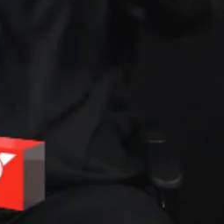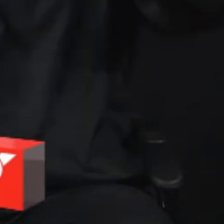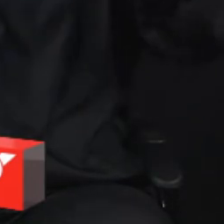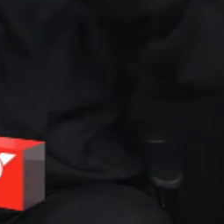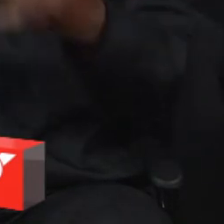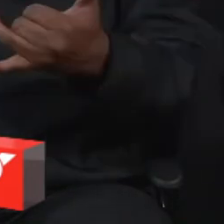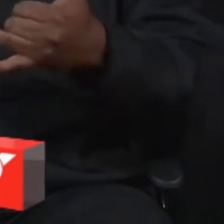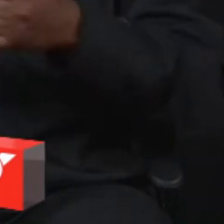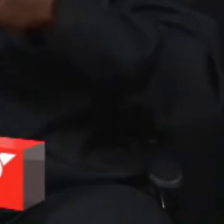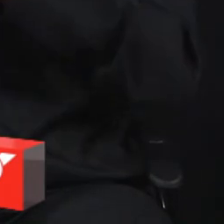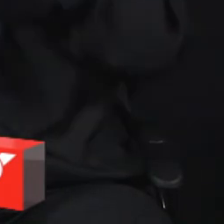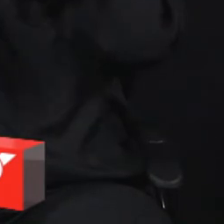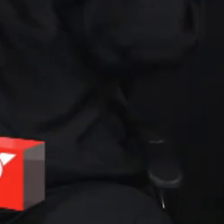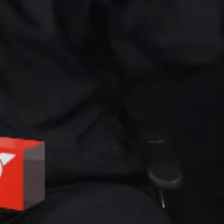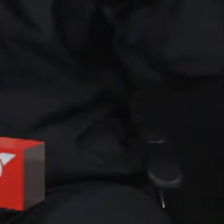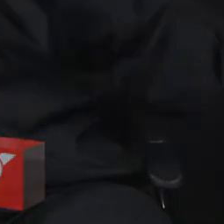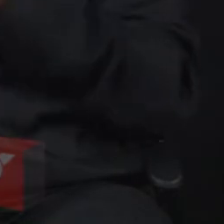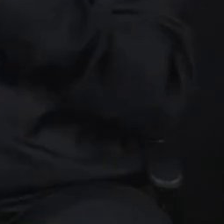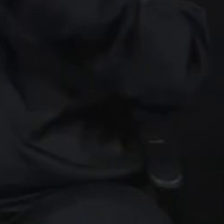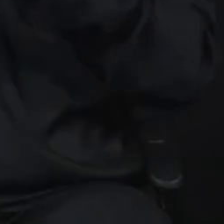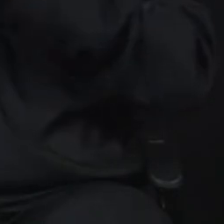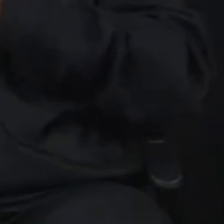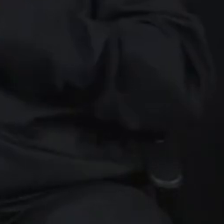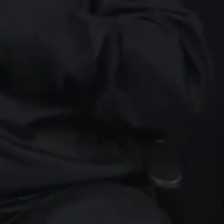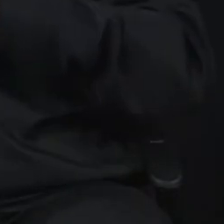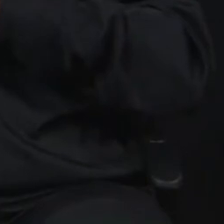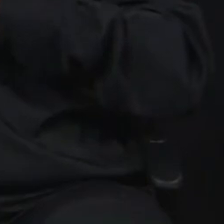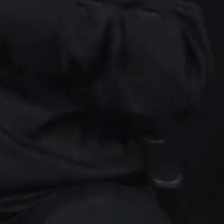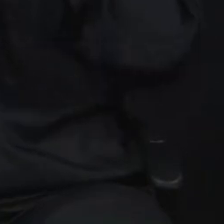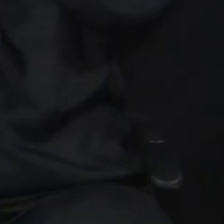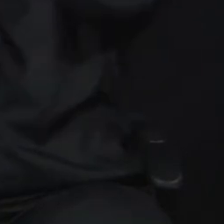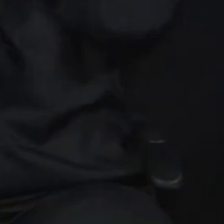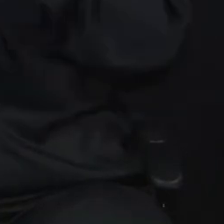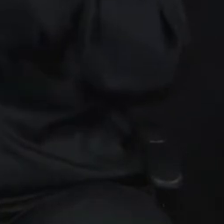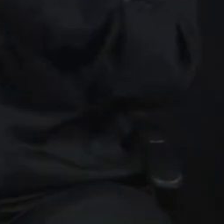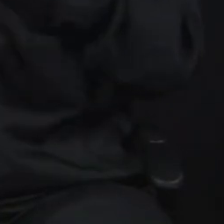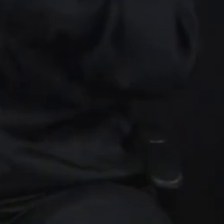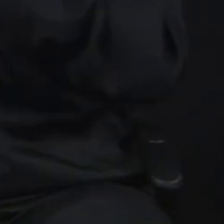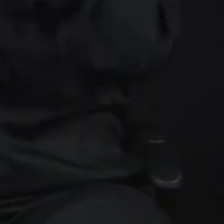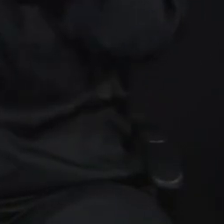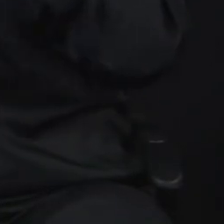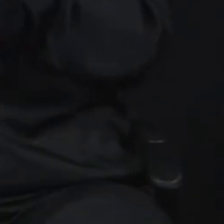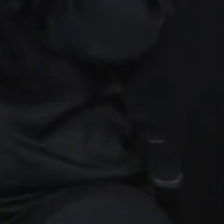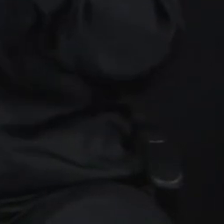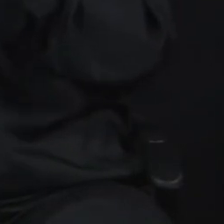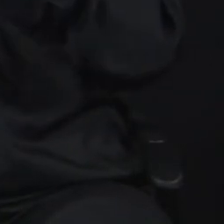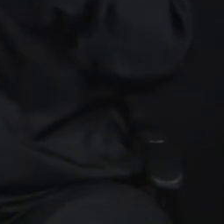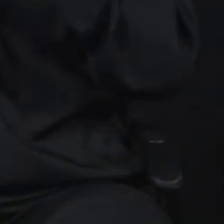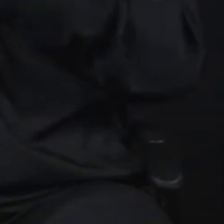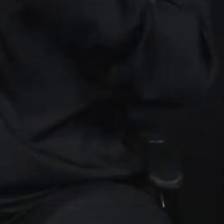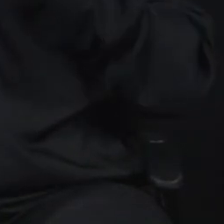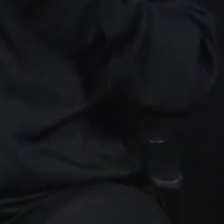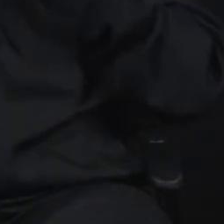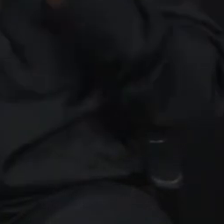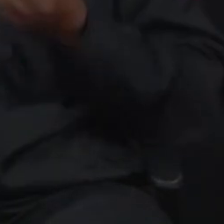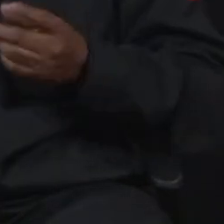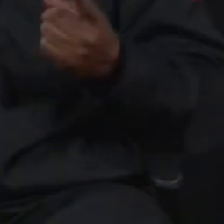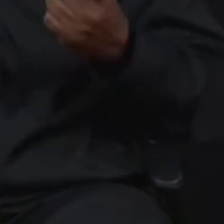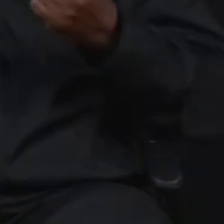capacitaciones en lengua de señas. Más personas están aprendiendo señas, como en Guayaquil, Lambato, Cuenca, y diferentes ciudades del país.